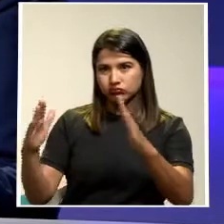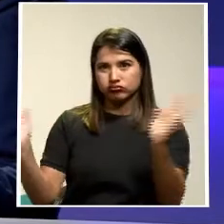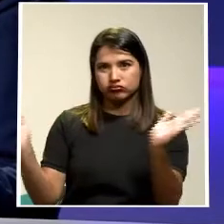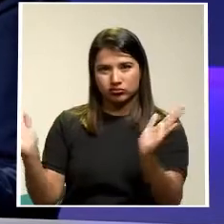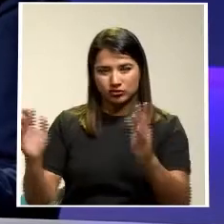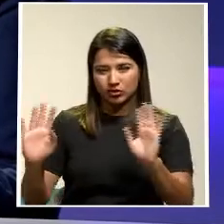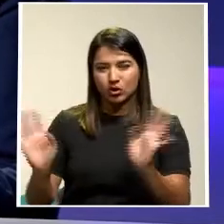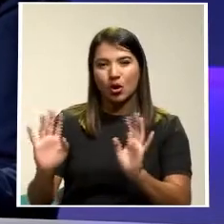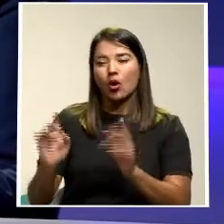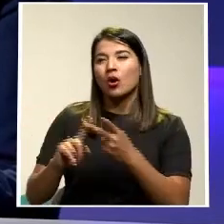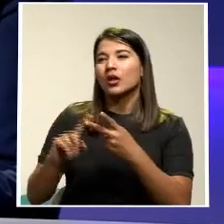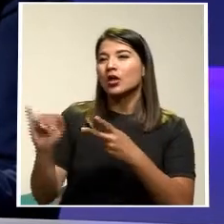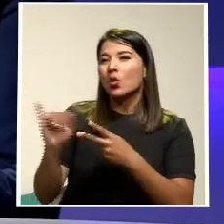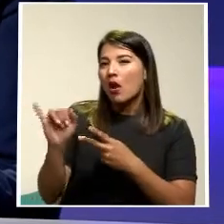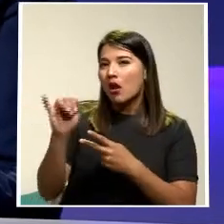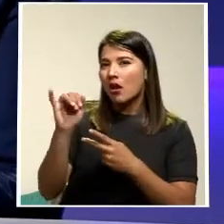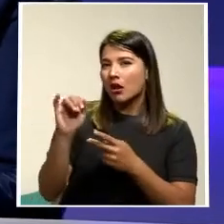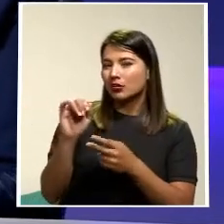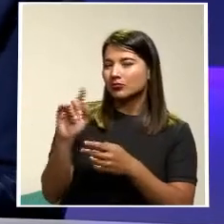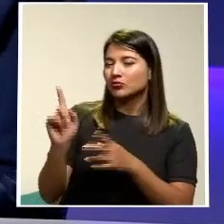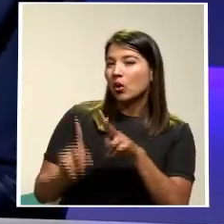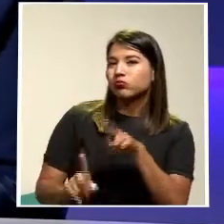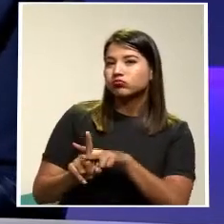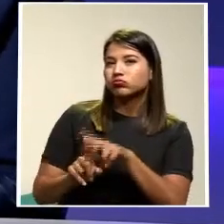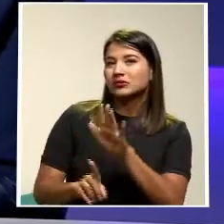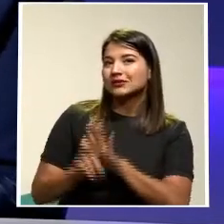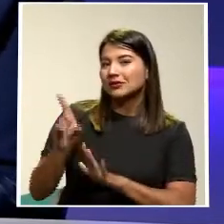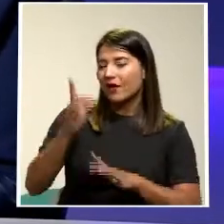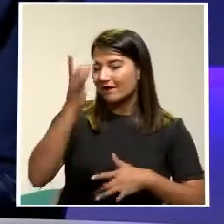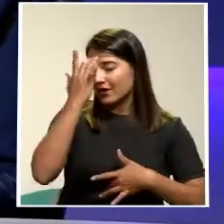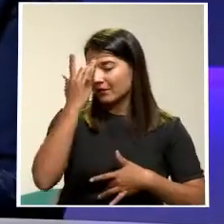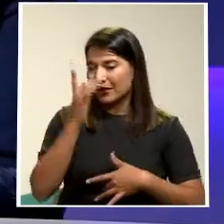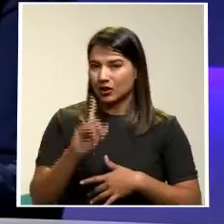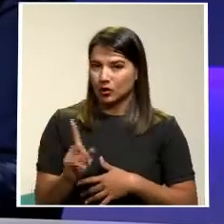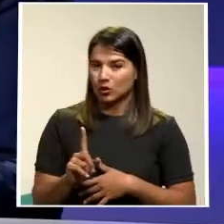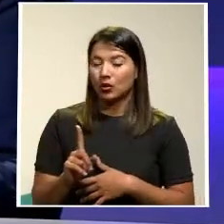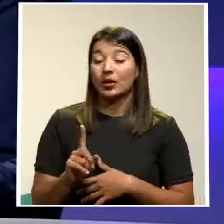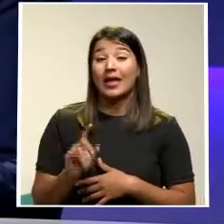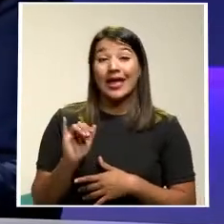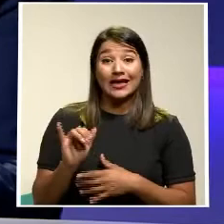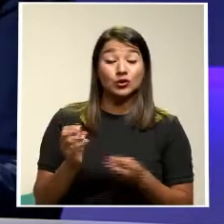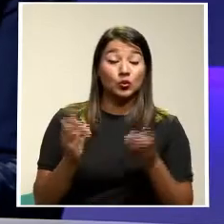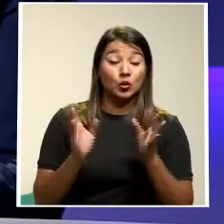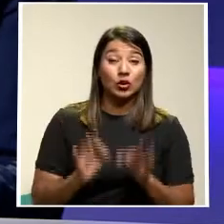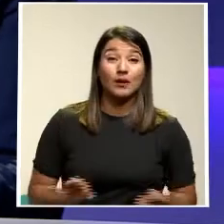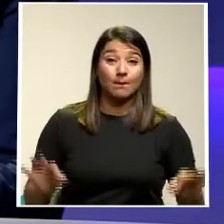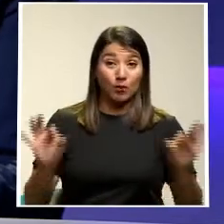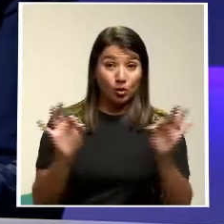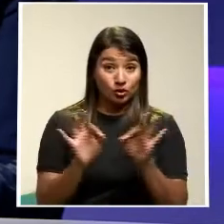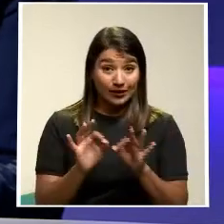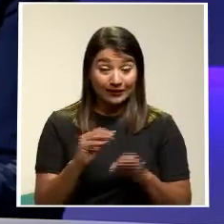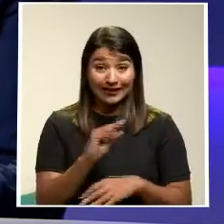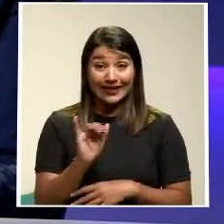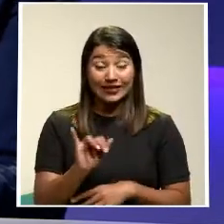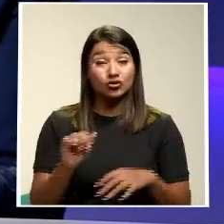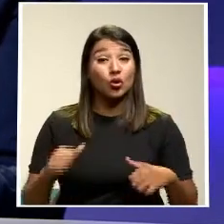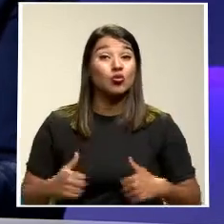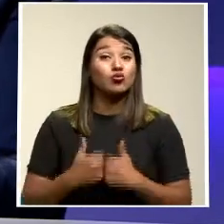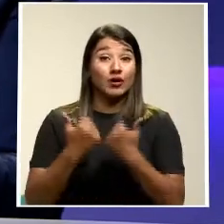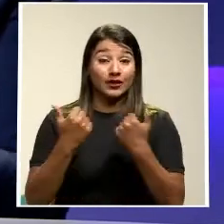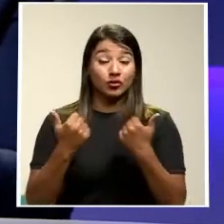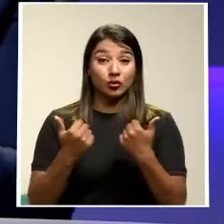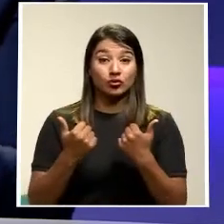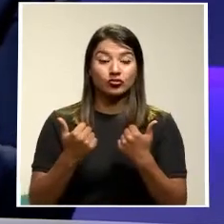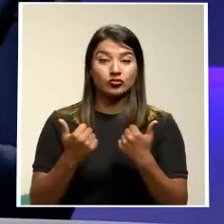Enfermedades profesionales En vez de accidentes Del trabajo ¿Verdad? Esos son Son ejes muy importantes Son retos Que como te